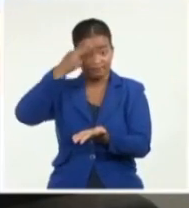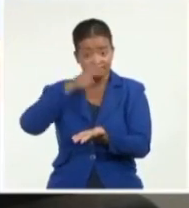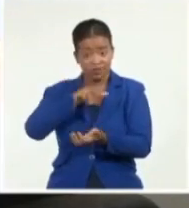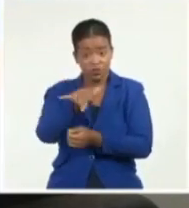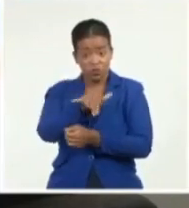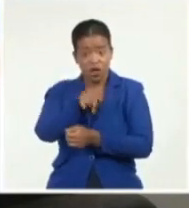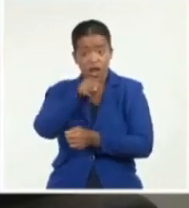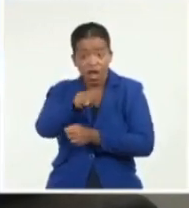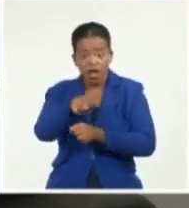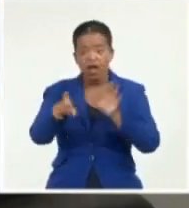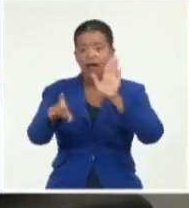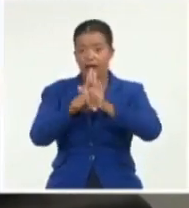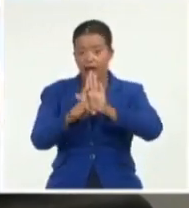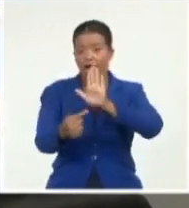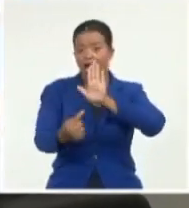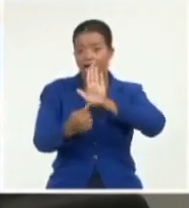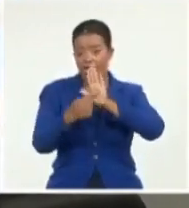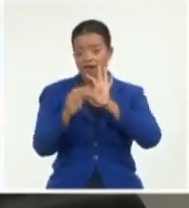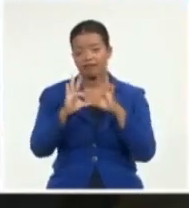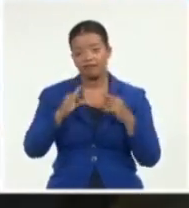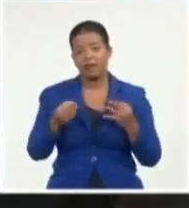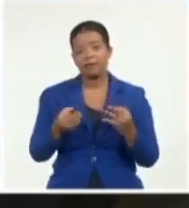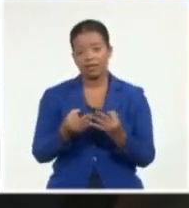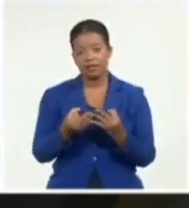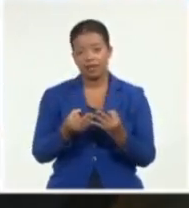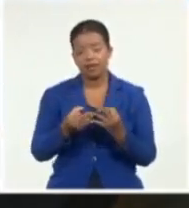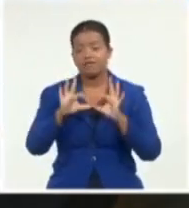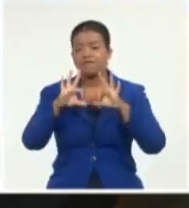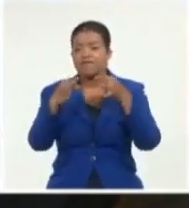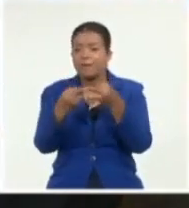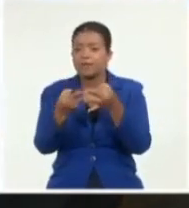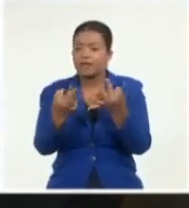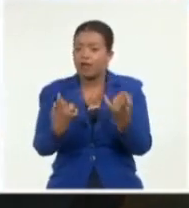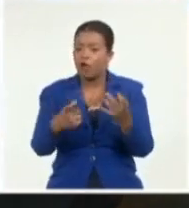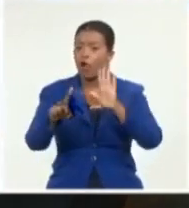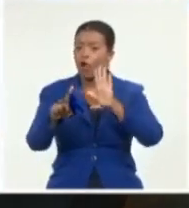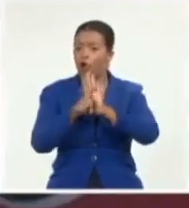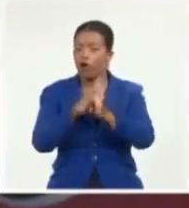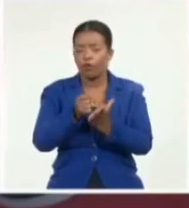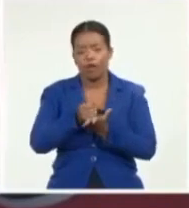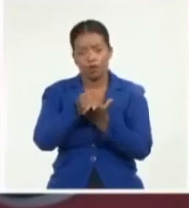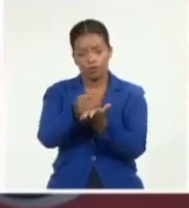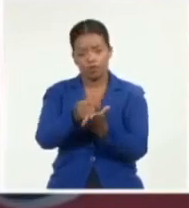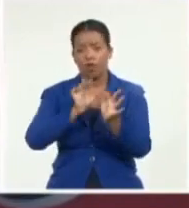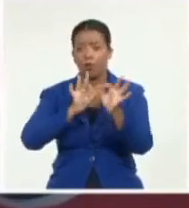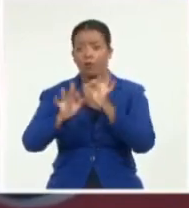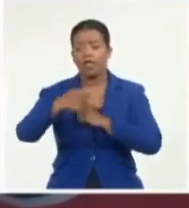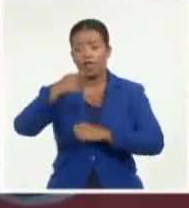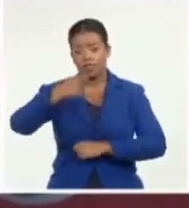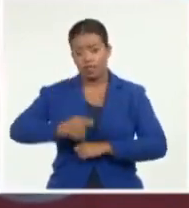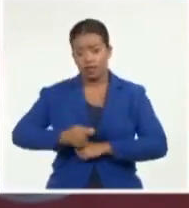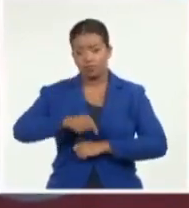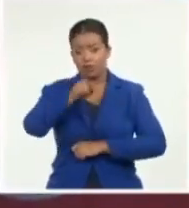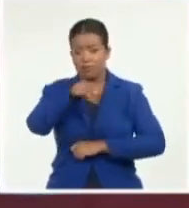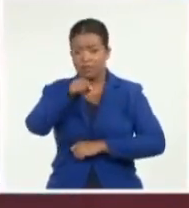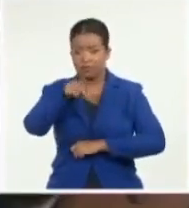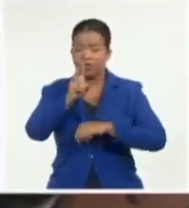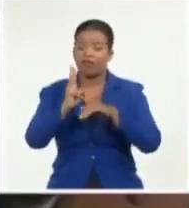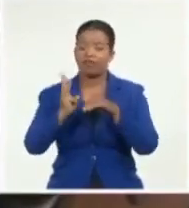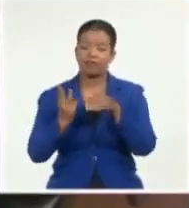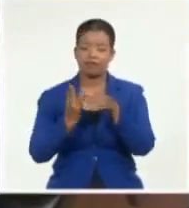está en sus familias, que buscan un Código que reconoce y protege los derechos de las personas en situación de